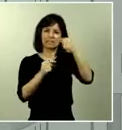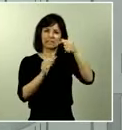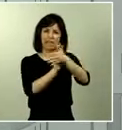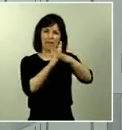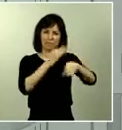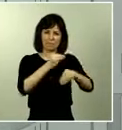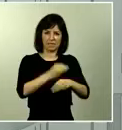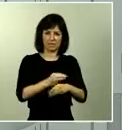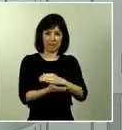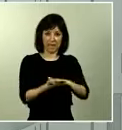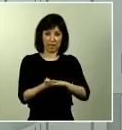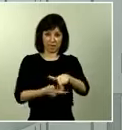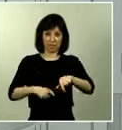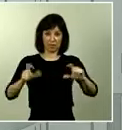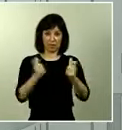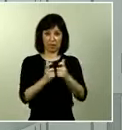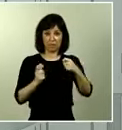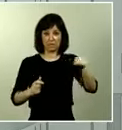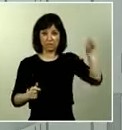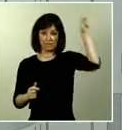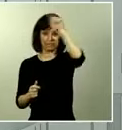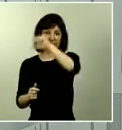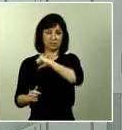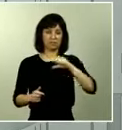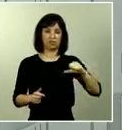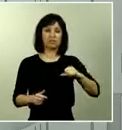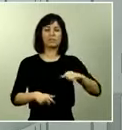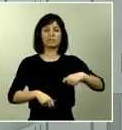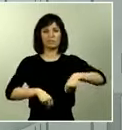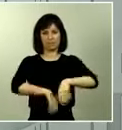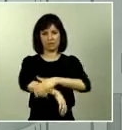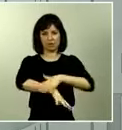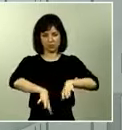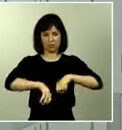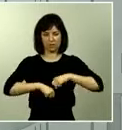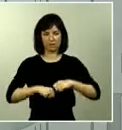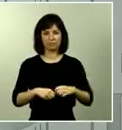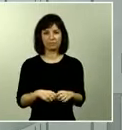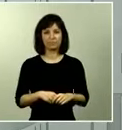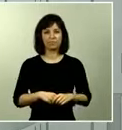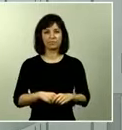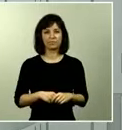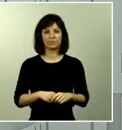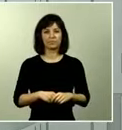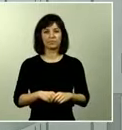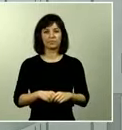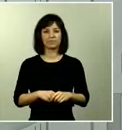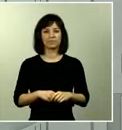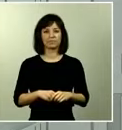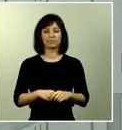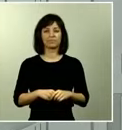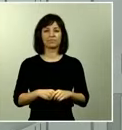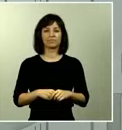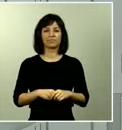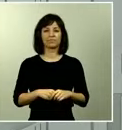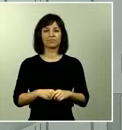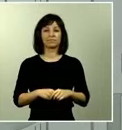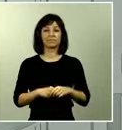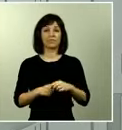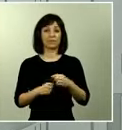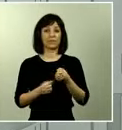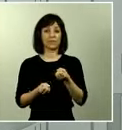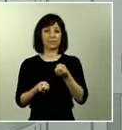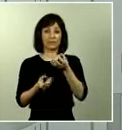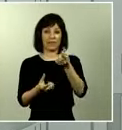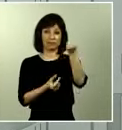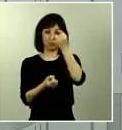los presidentes de comunidades autónomas y el presidente del Gobierno. Quiero hacer, como también es habitual, una breve valoración de los datos que hemos dado a conocer esta